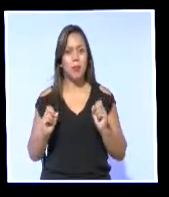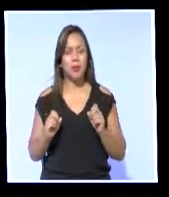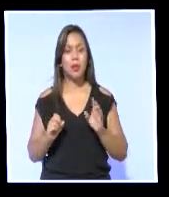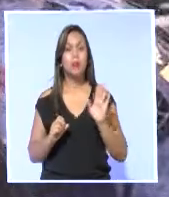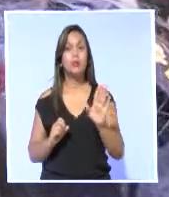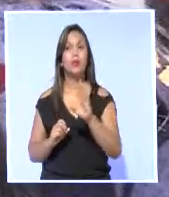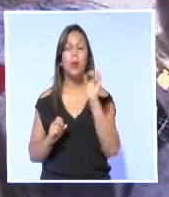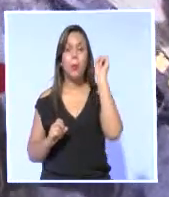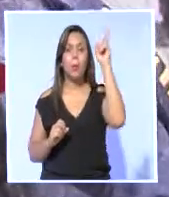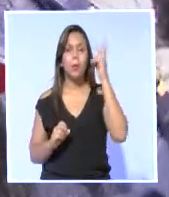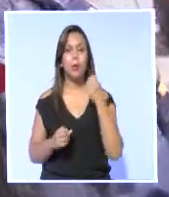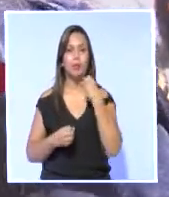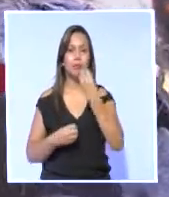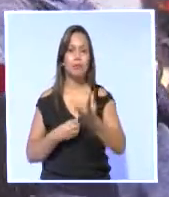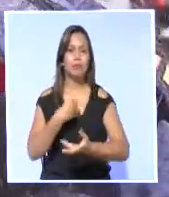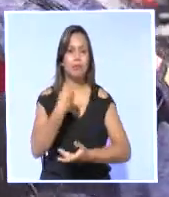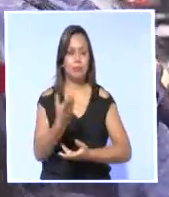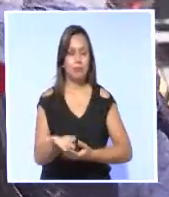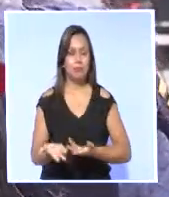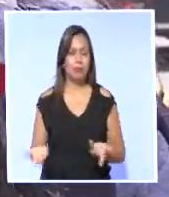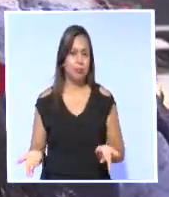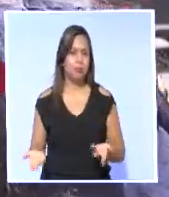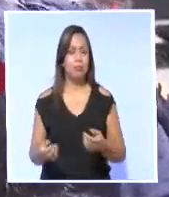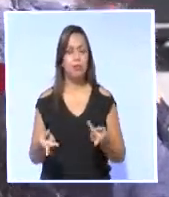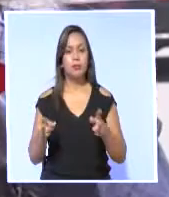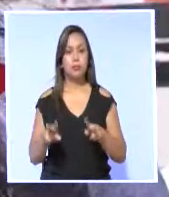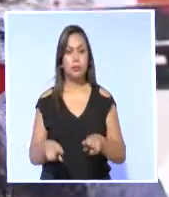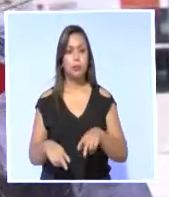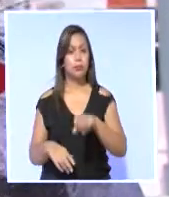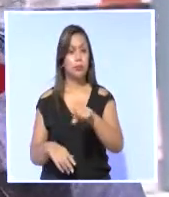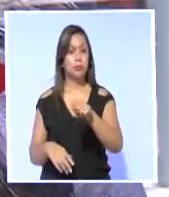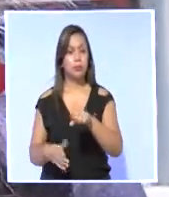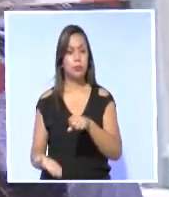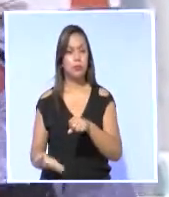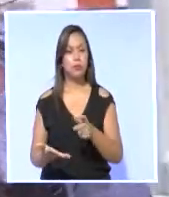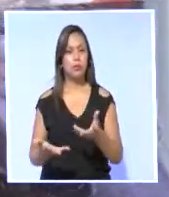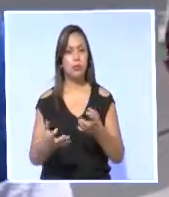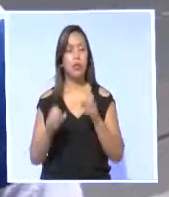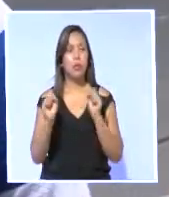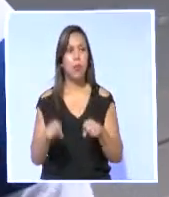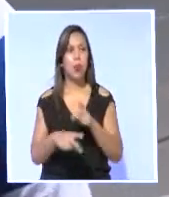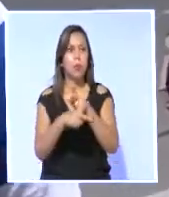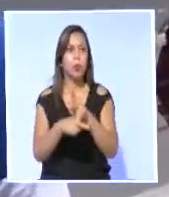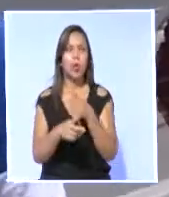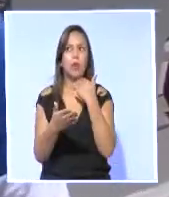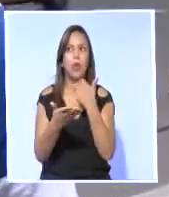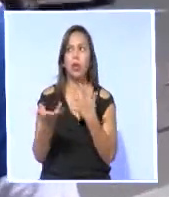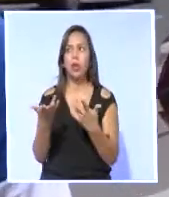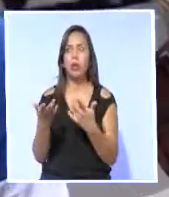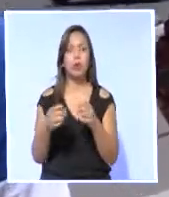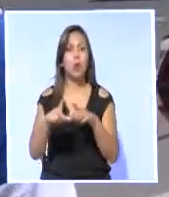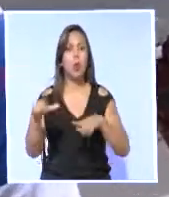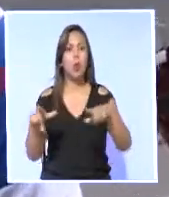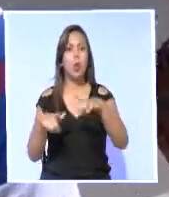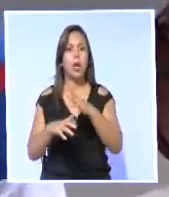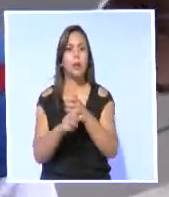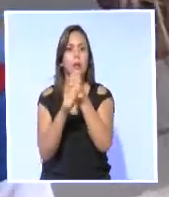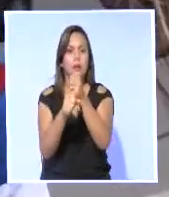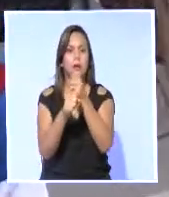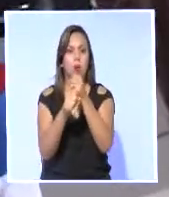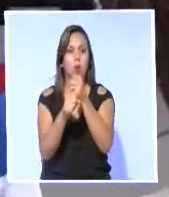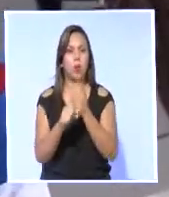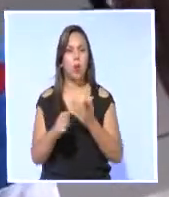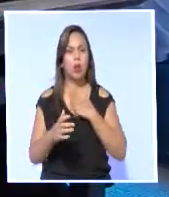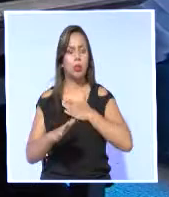que piensan. Salir a un parque o a algún lugar abierto para proteger. Salir a una zona segura, si es que estoy